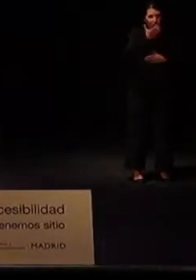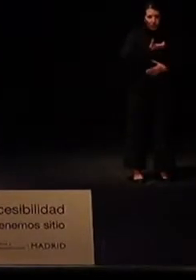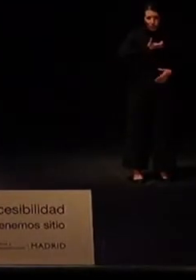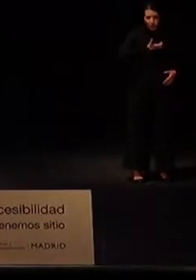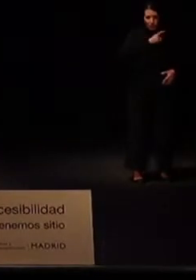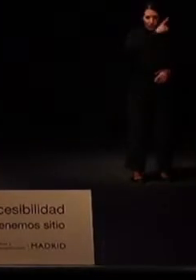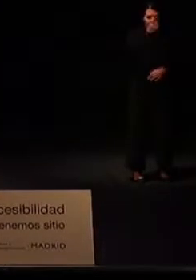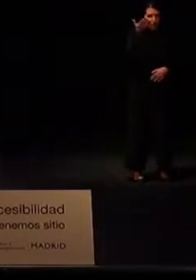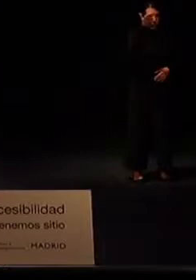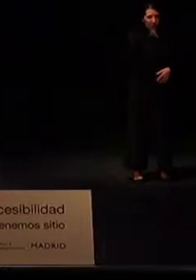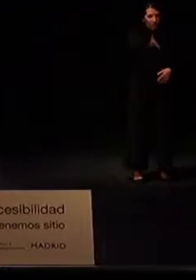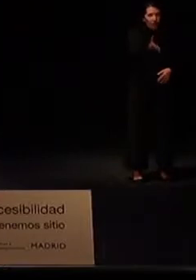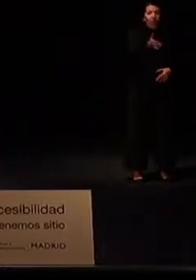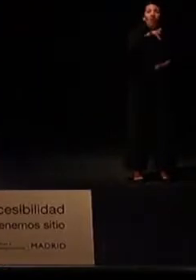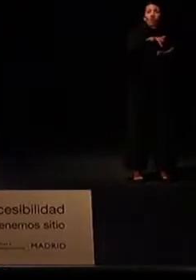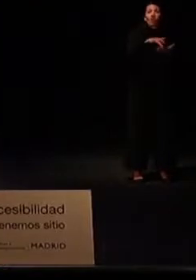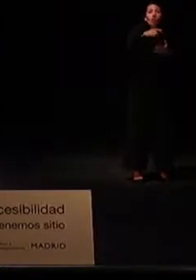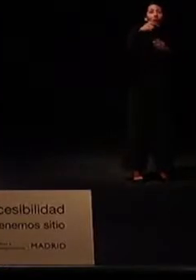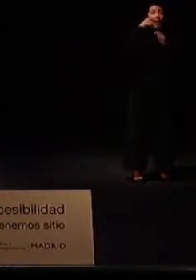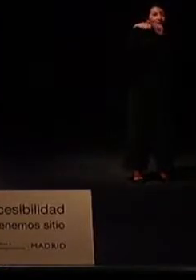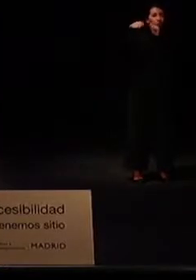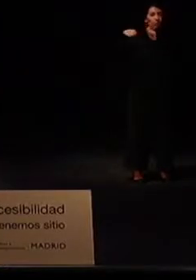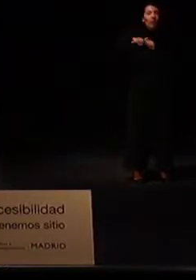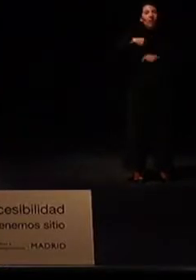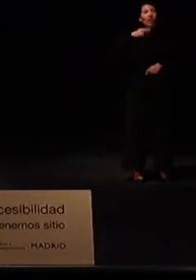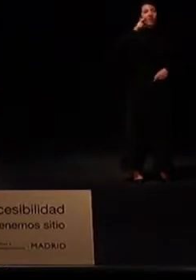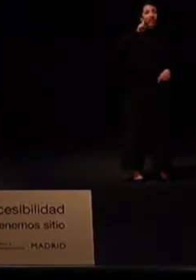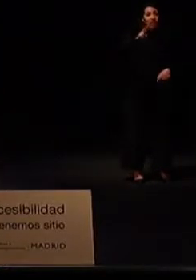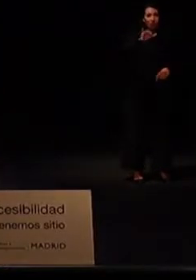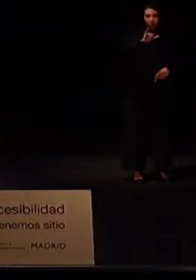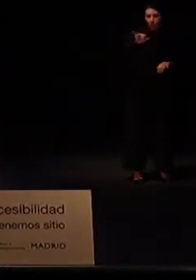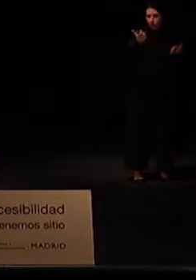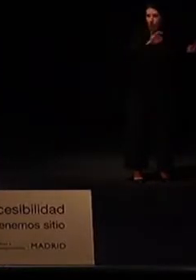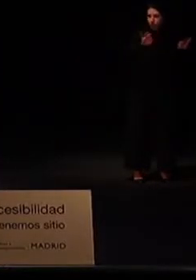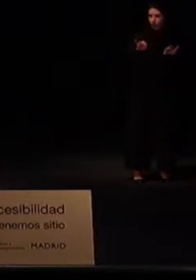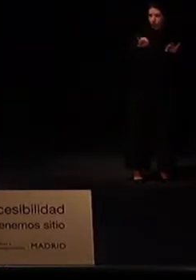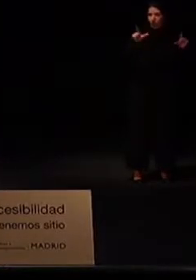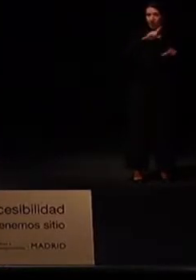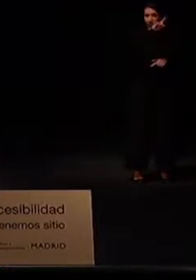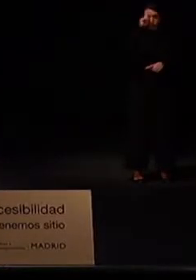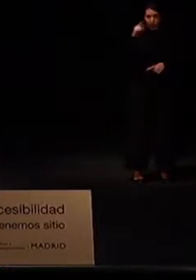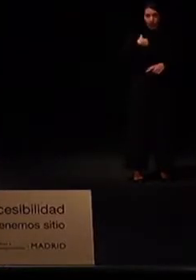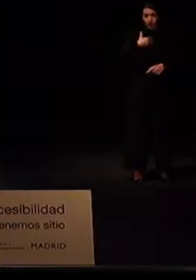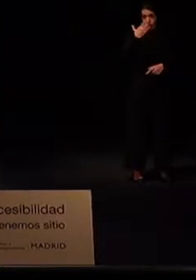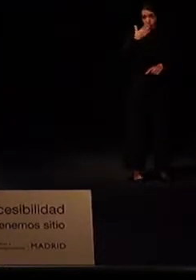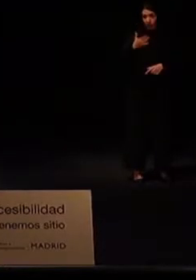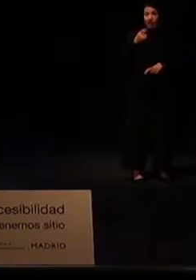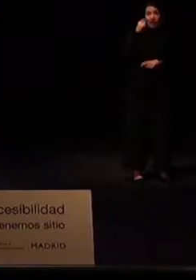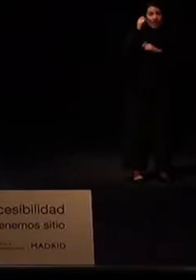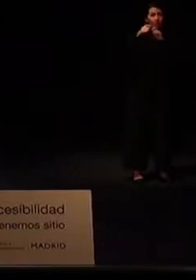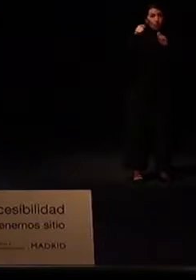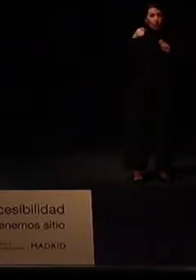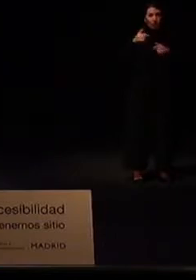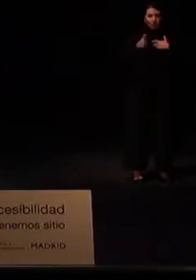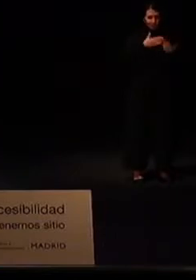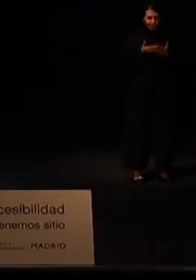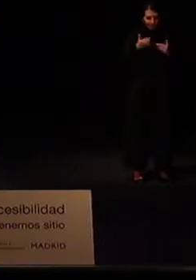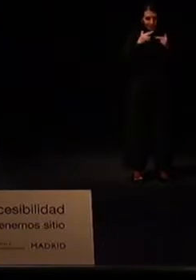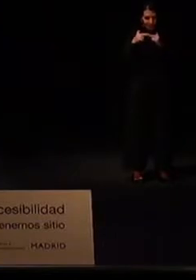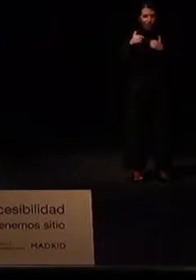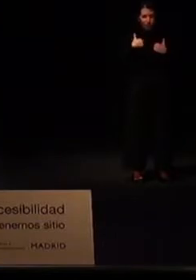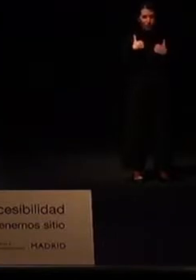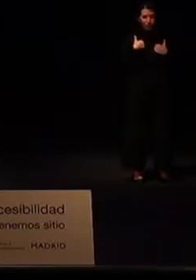haciendo un reportaje. He visto que tenéis un reportaje por ahí preparado de Telemadrid. Me temo que era un reportaje que he hecho yo.